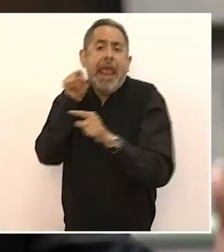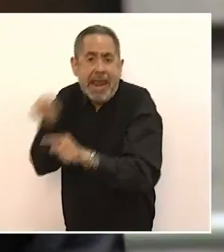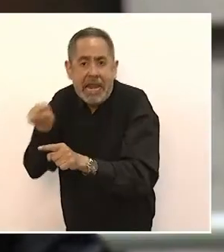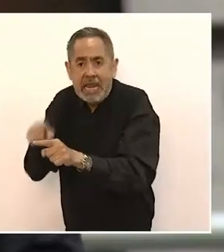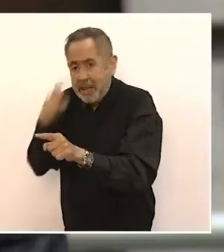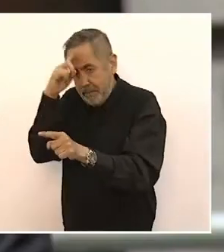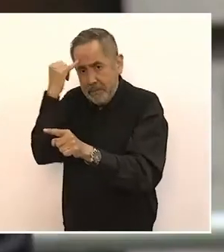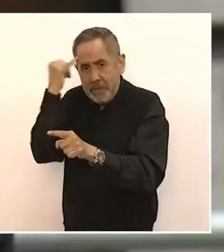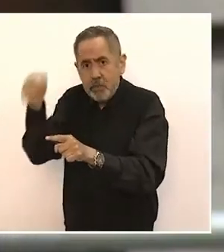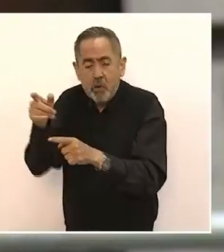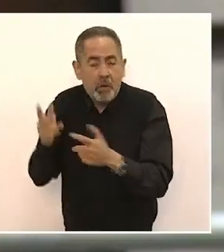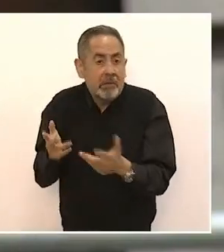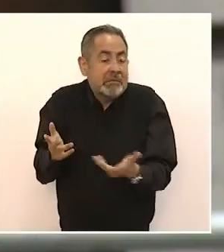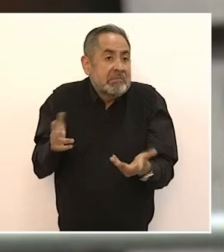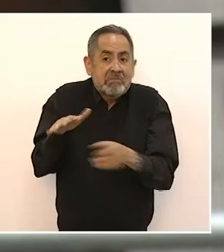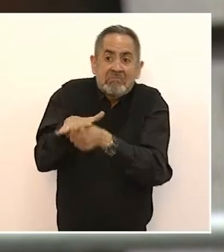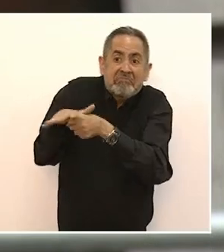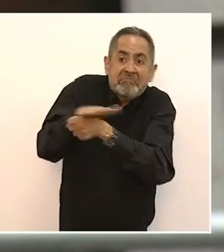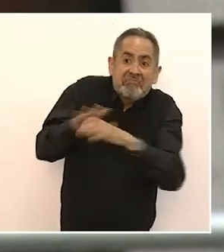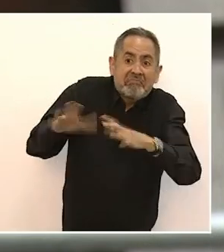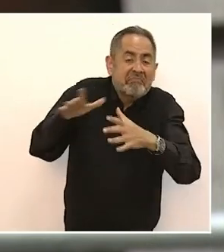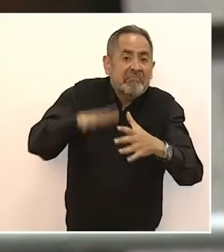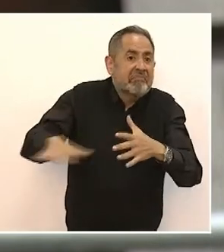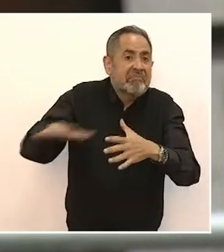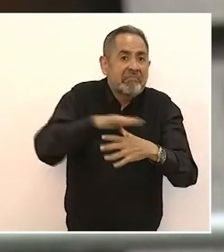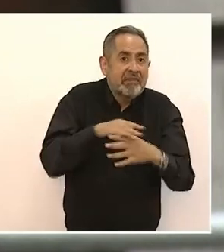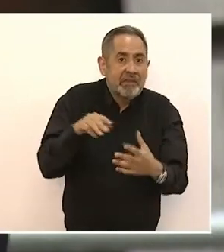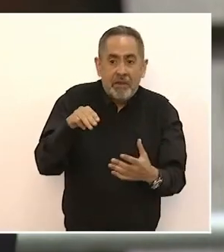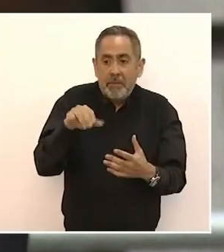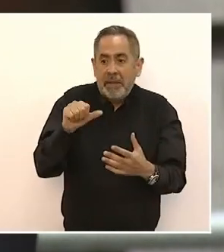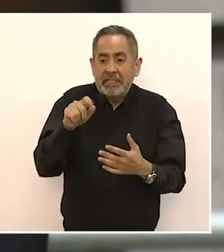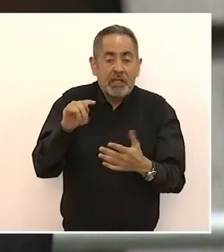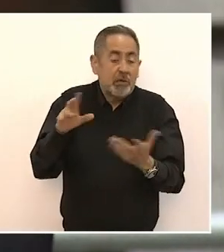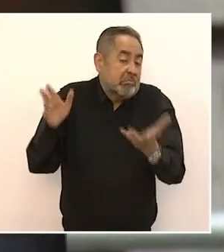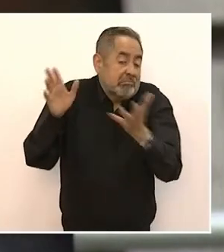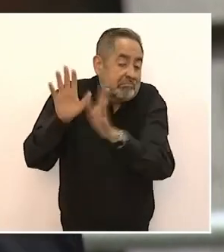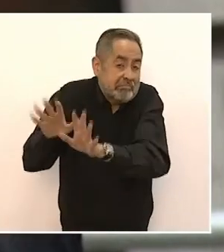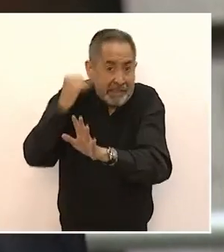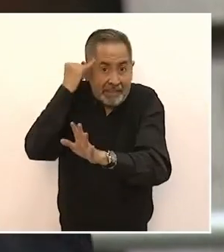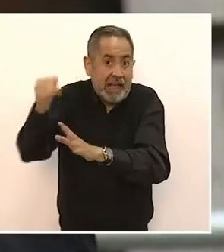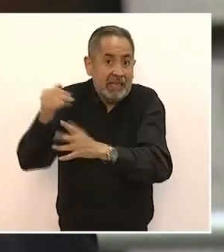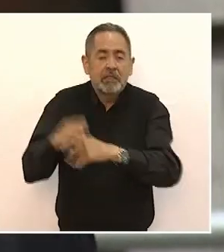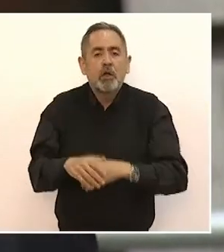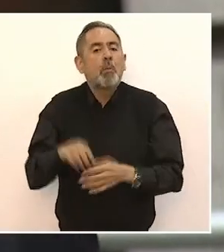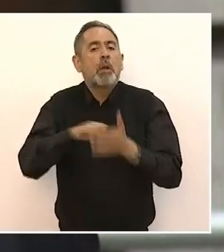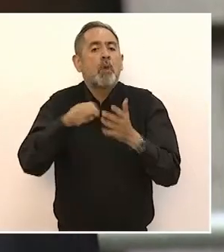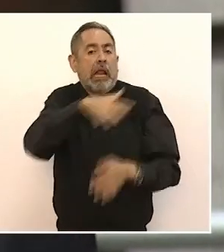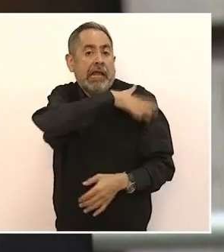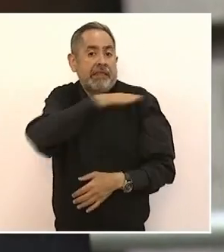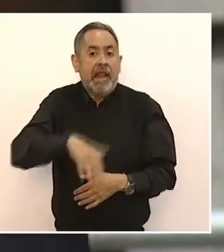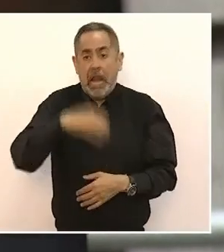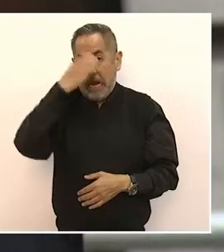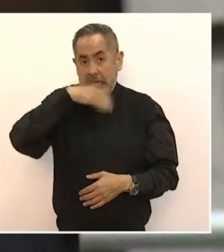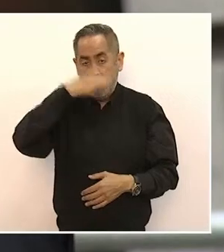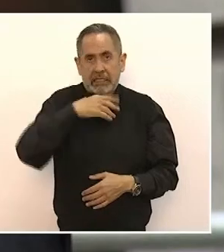en la región. El general Cárdenas, por ejemplo, decía,